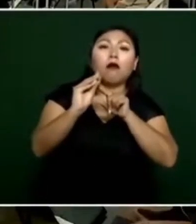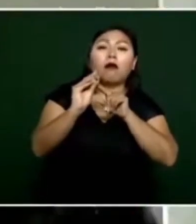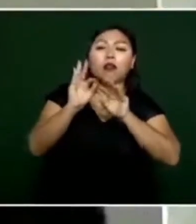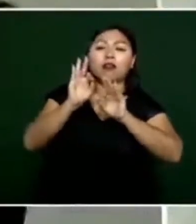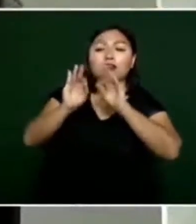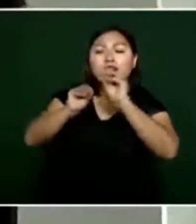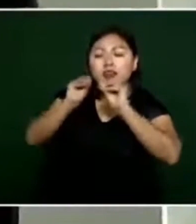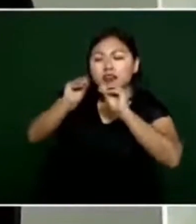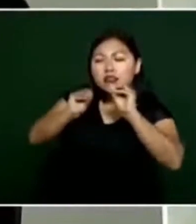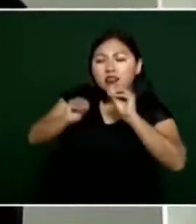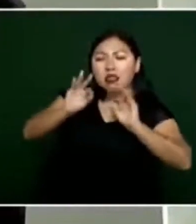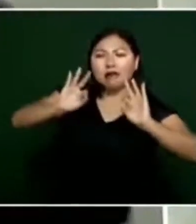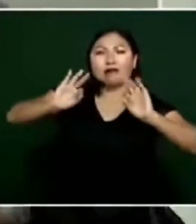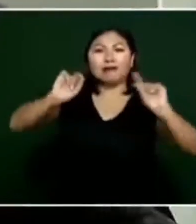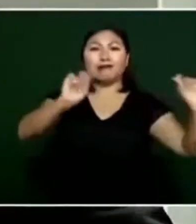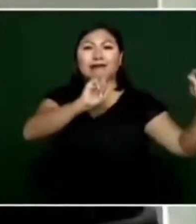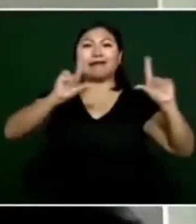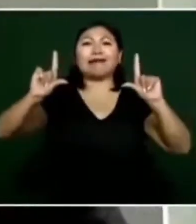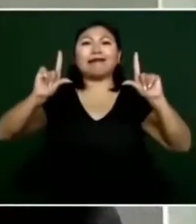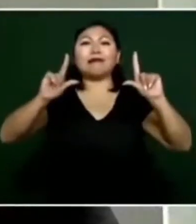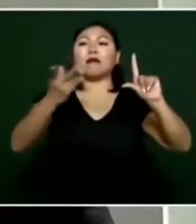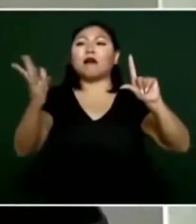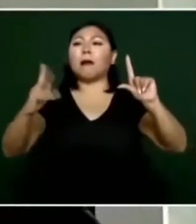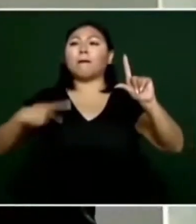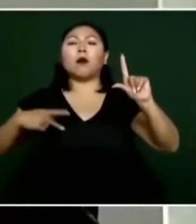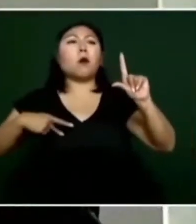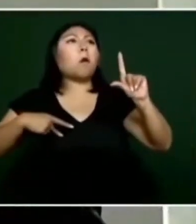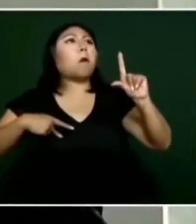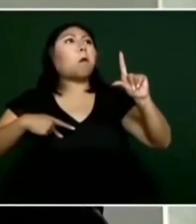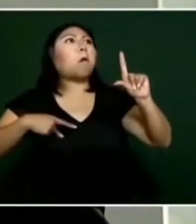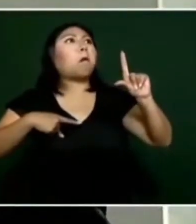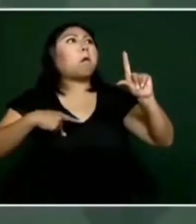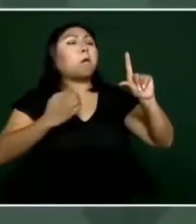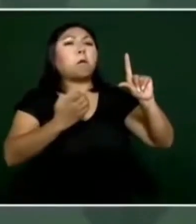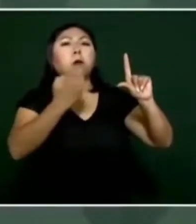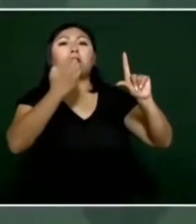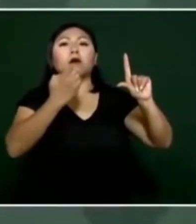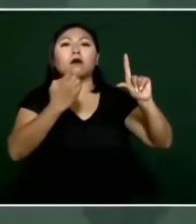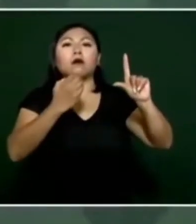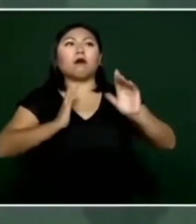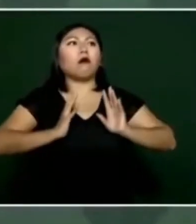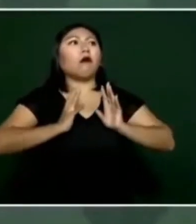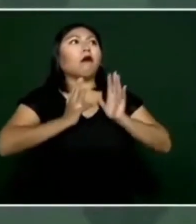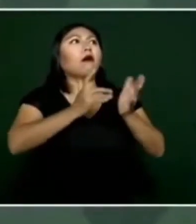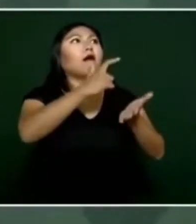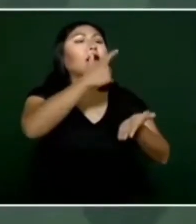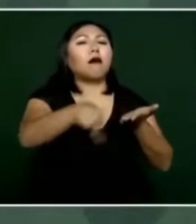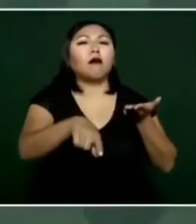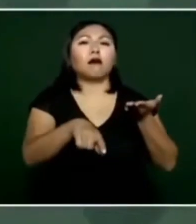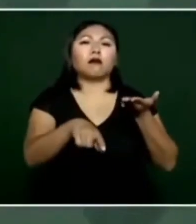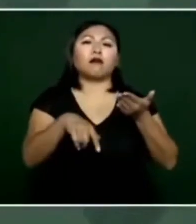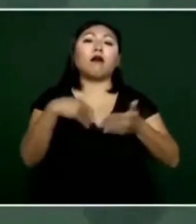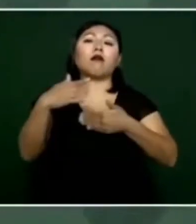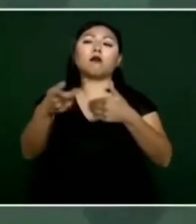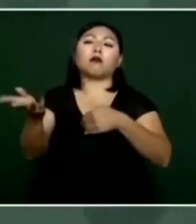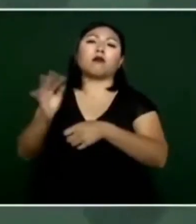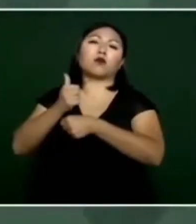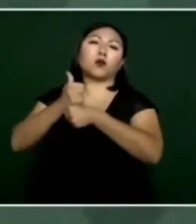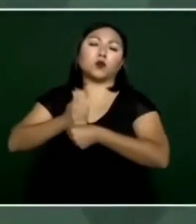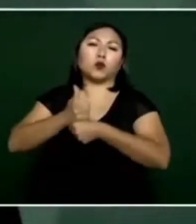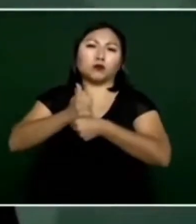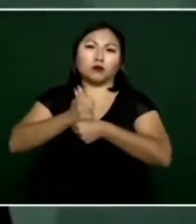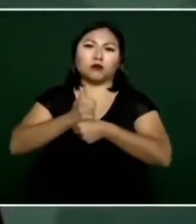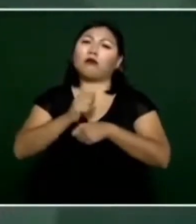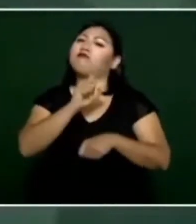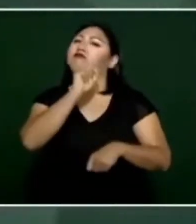así los encumbran para engañar a la gente afortunadamente ya eso ya